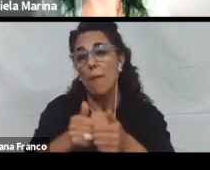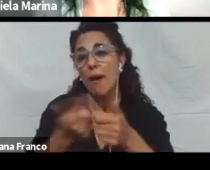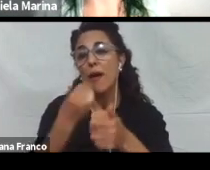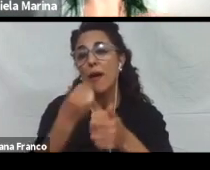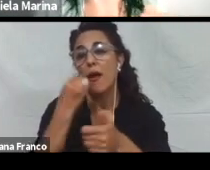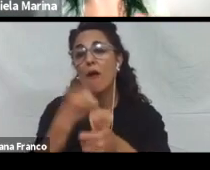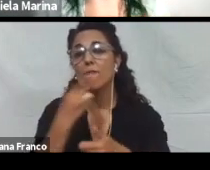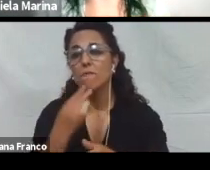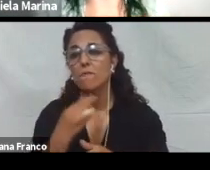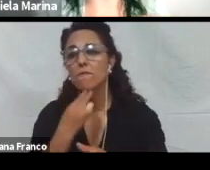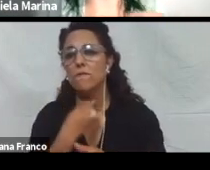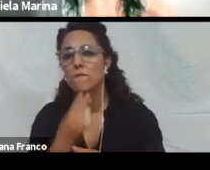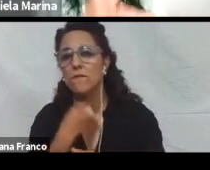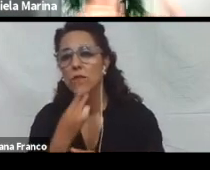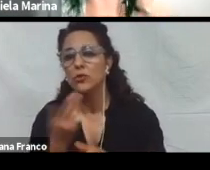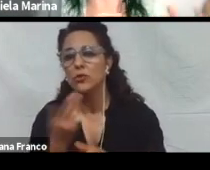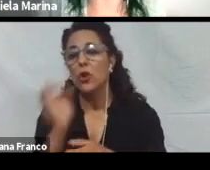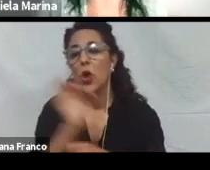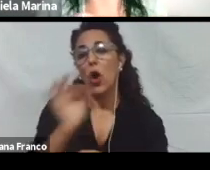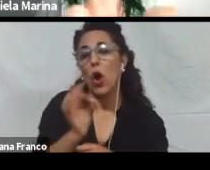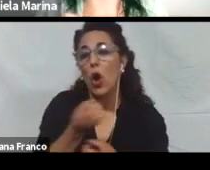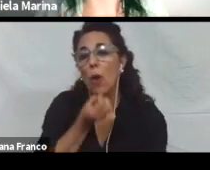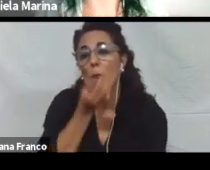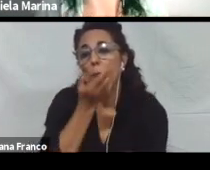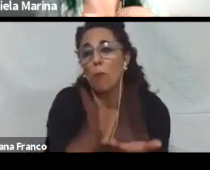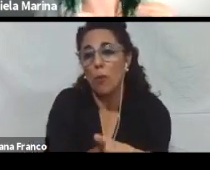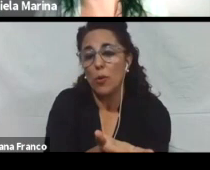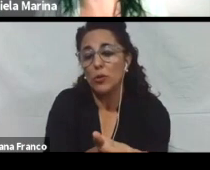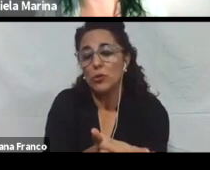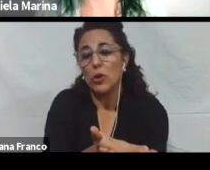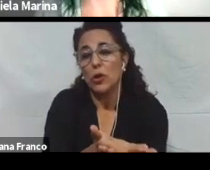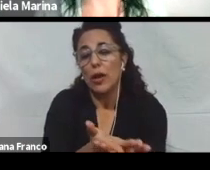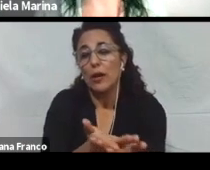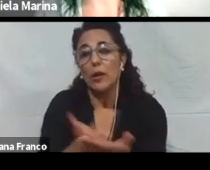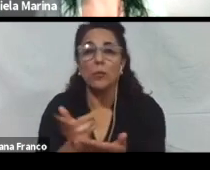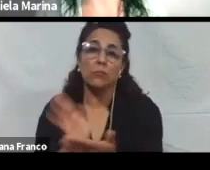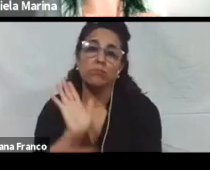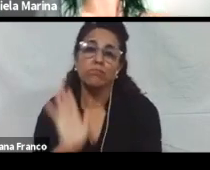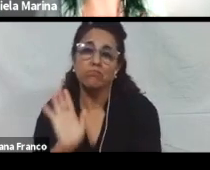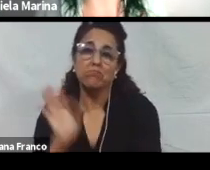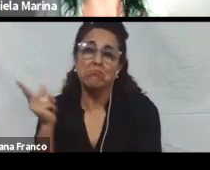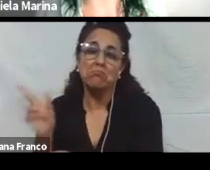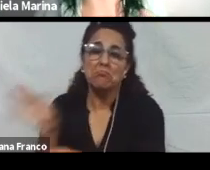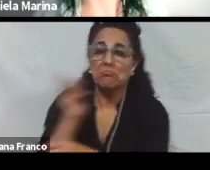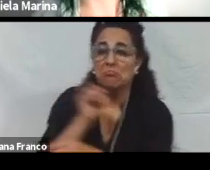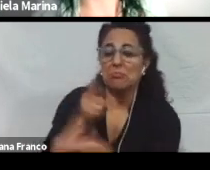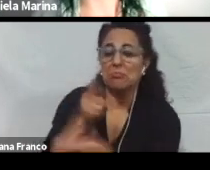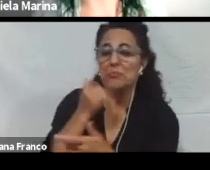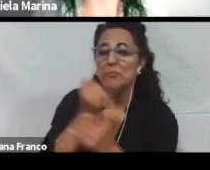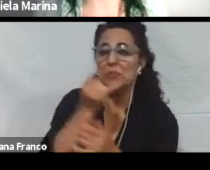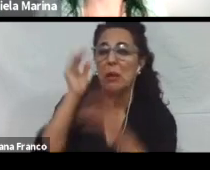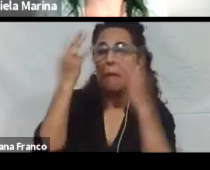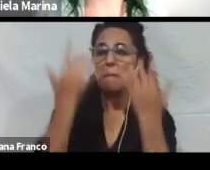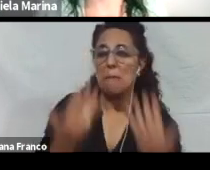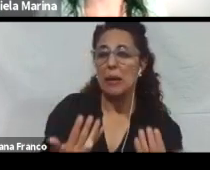o proporcionar diferentes formas de representar esas notaciones matemáticas en los problemas.